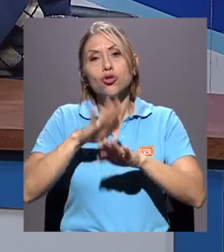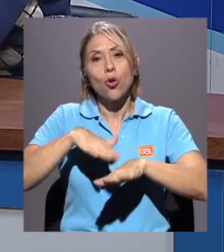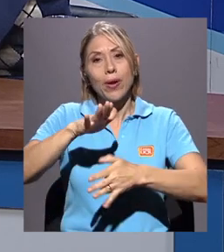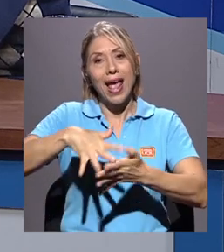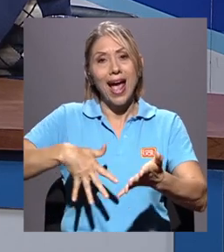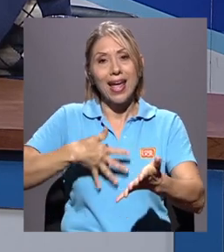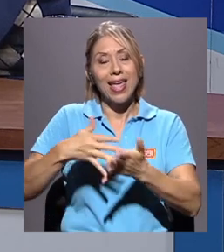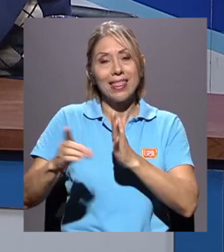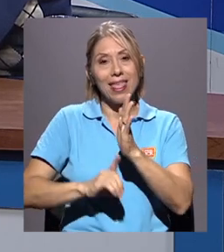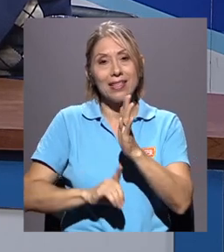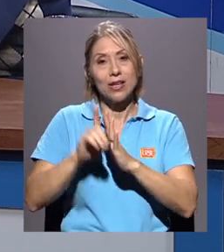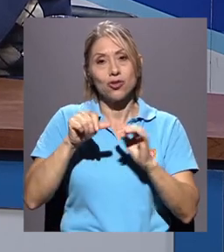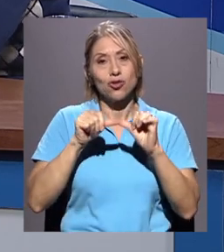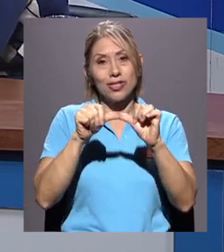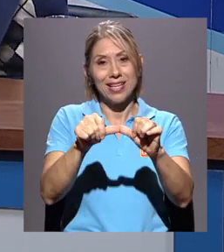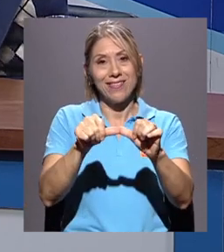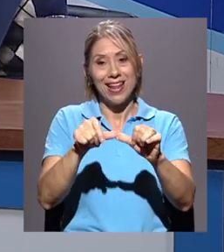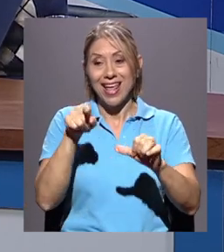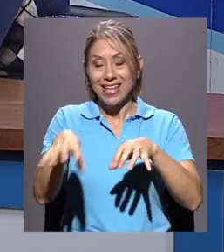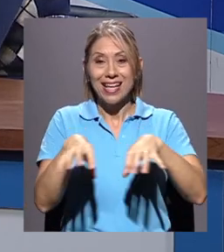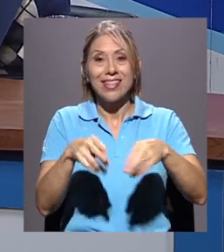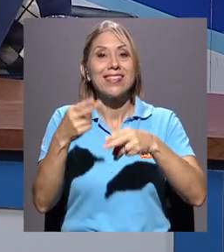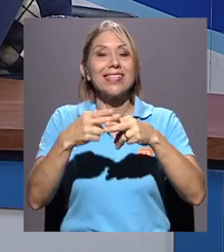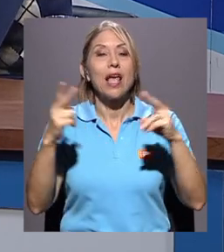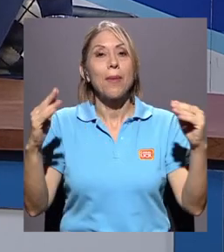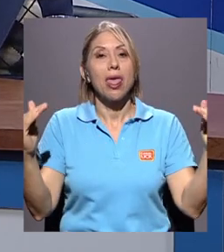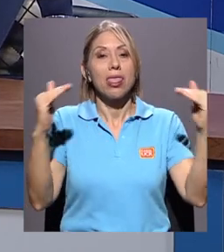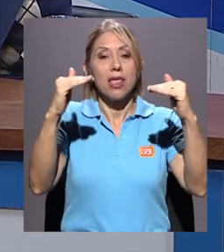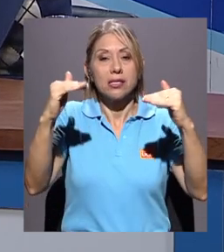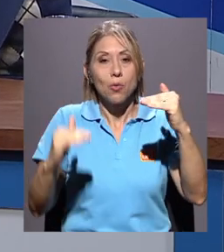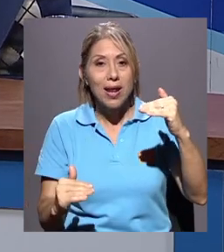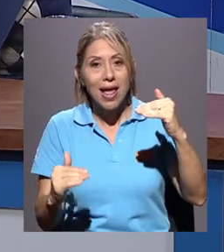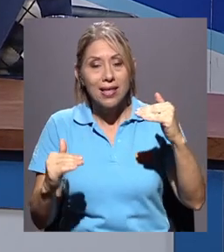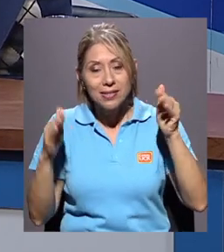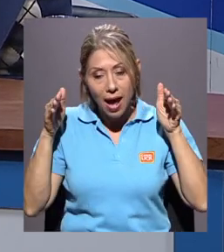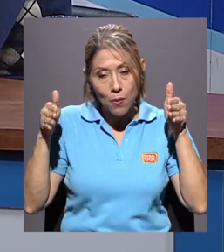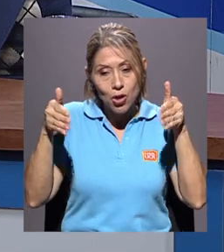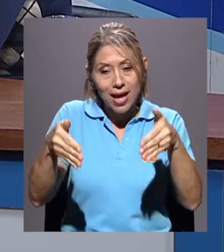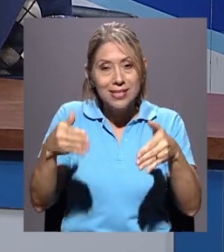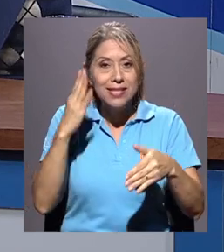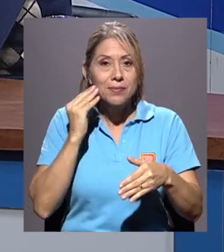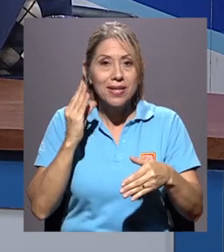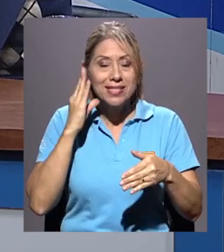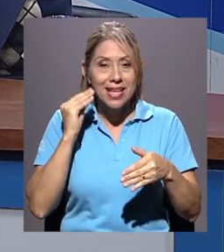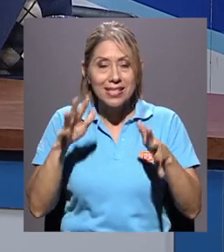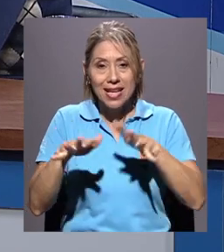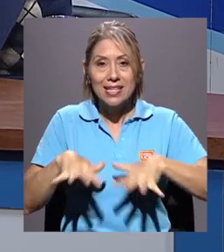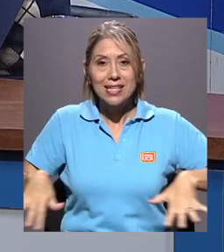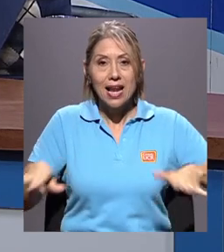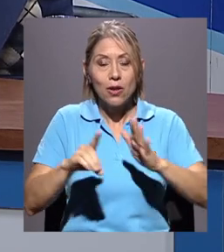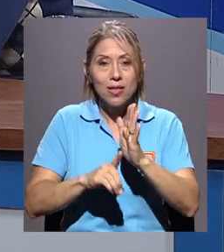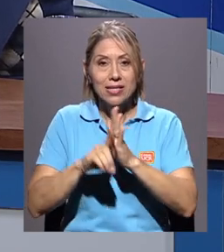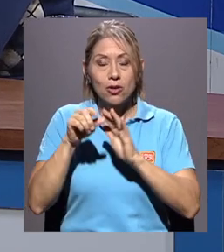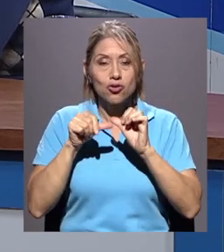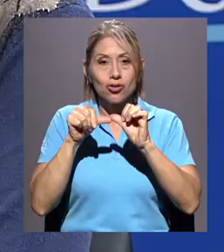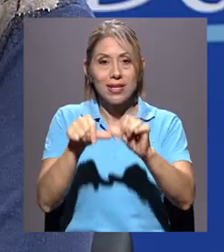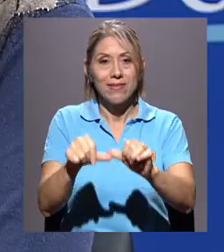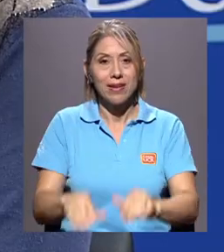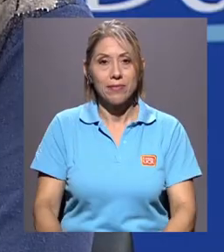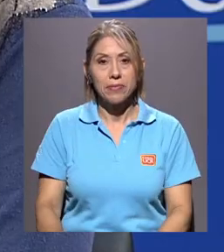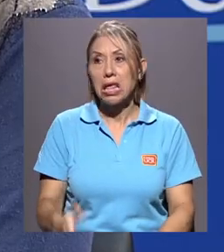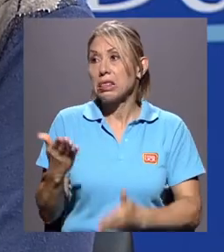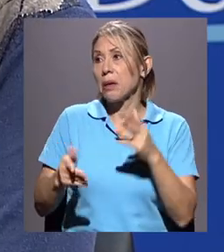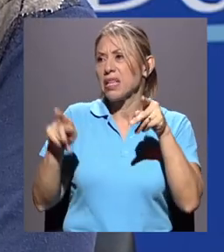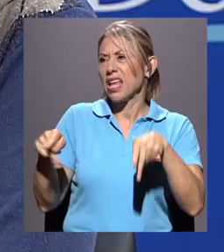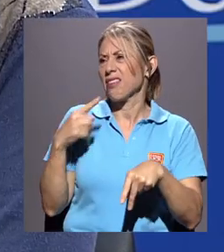sostenible, de ahí que el simposio se llama Desigualdades, abordajes y experiencias en el escenario del desarrollo sostenible. La gente diría, ¿qué